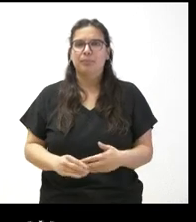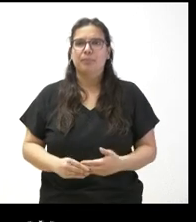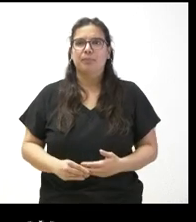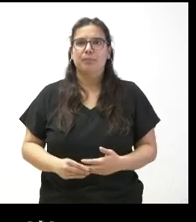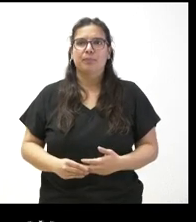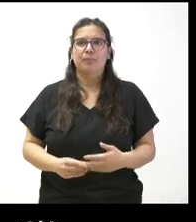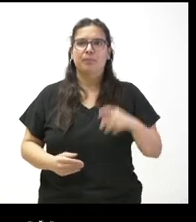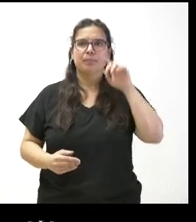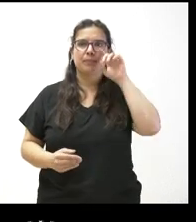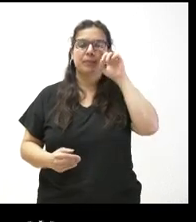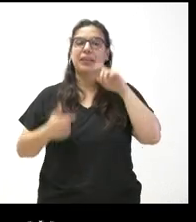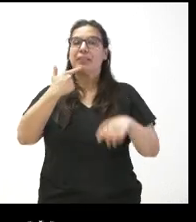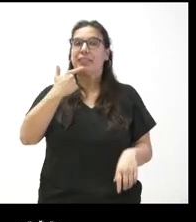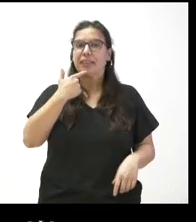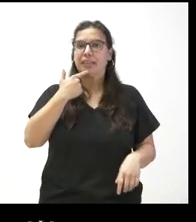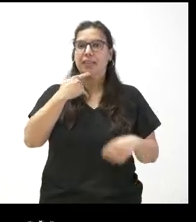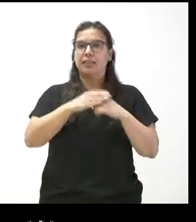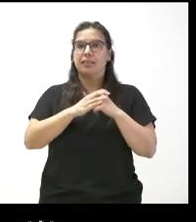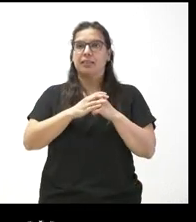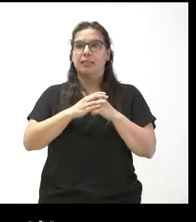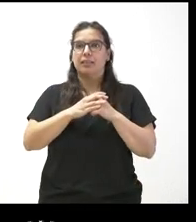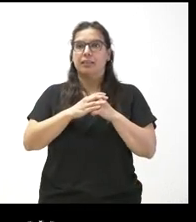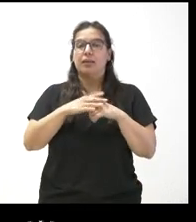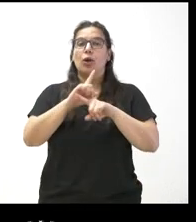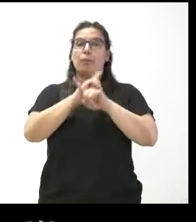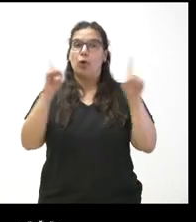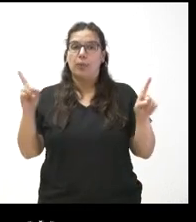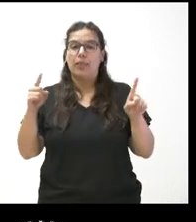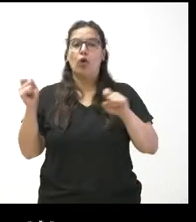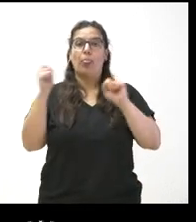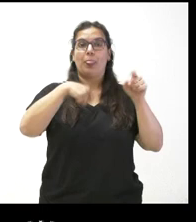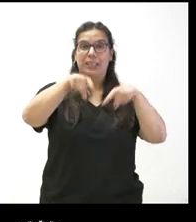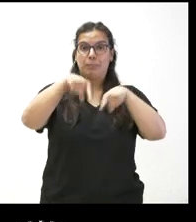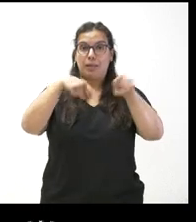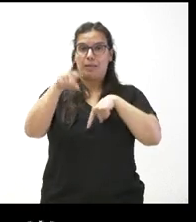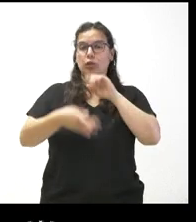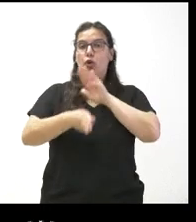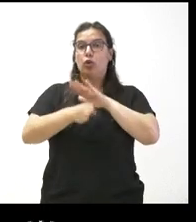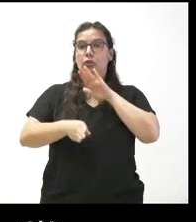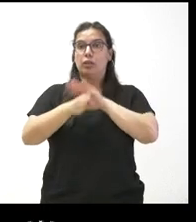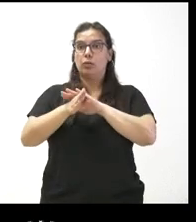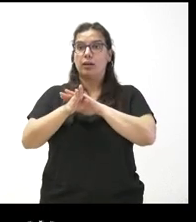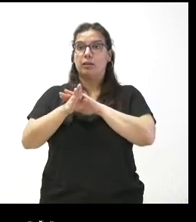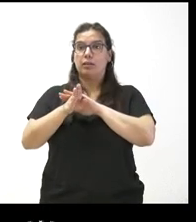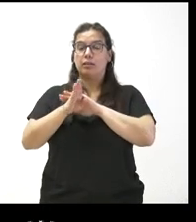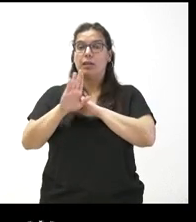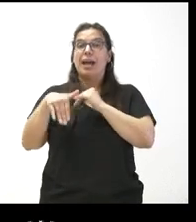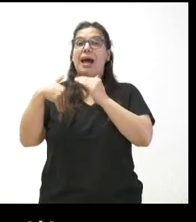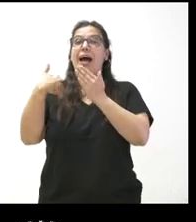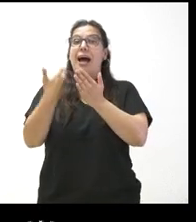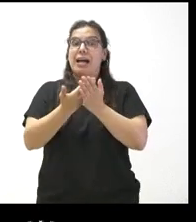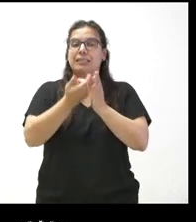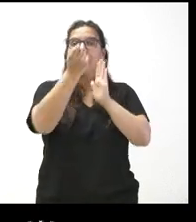que lo que dice es que la prohibición establecida de desplazamientos va a continuar vigente en tanto no se restablezcan los requisitos